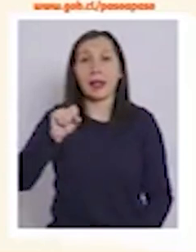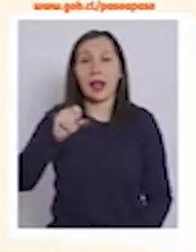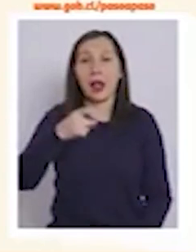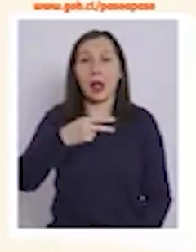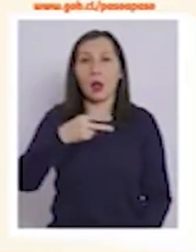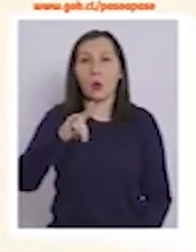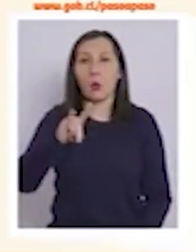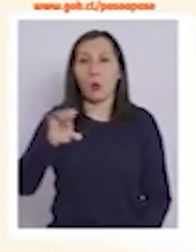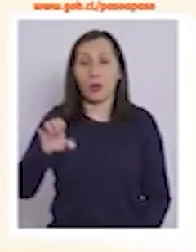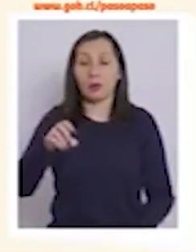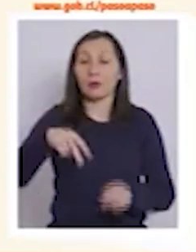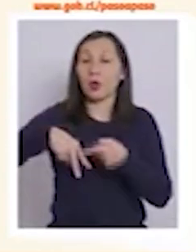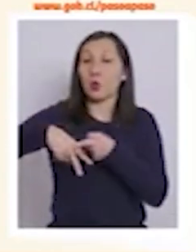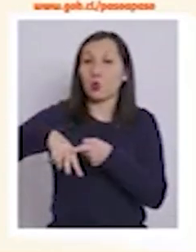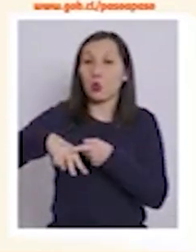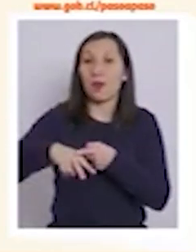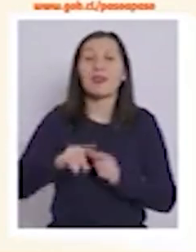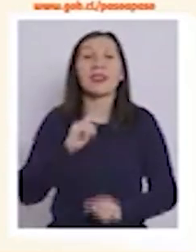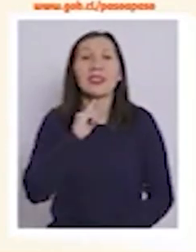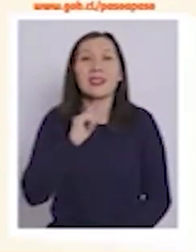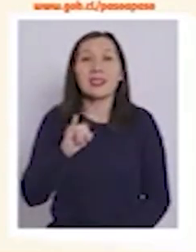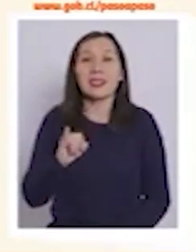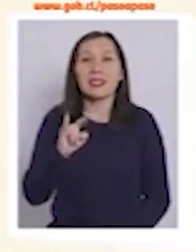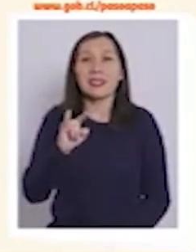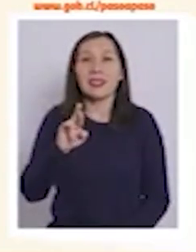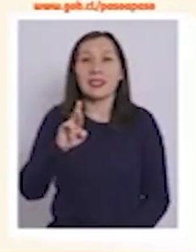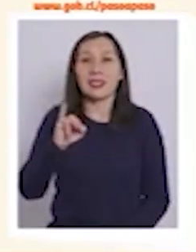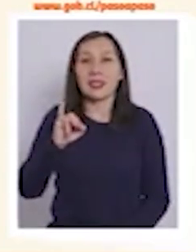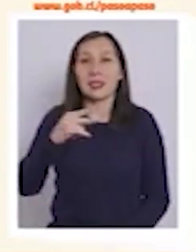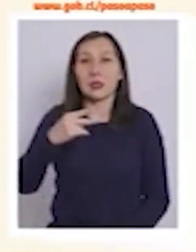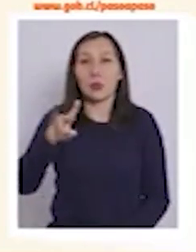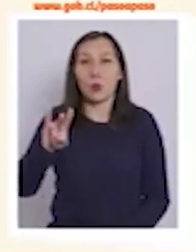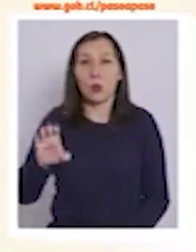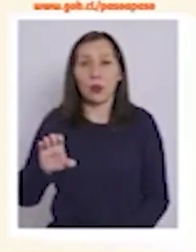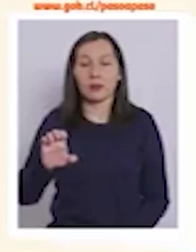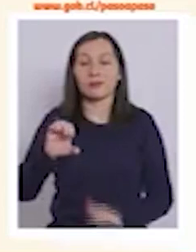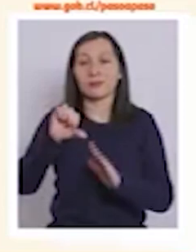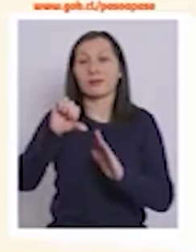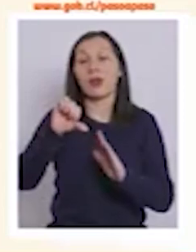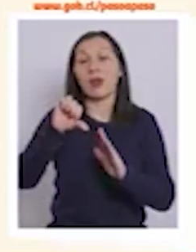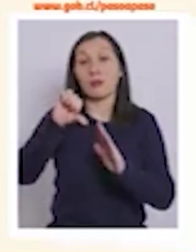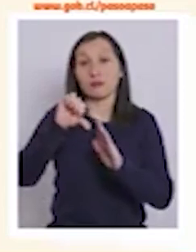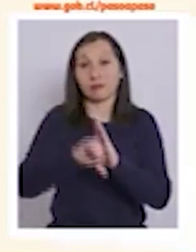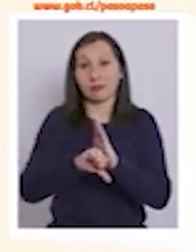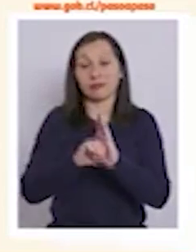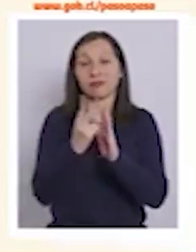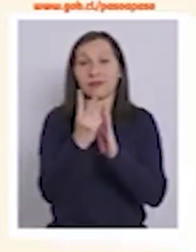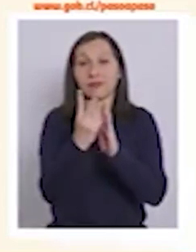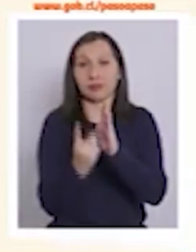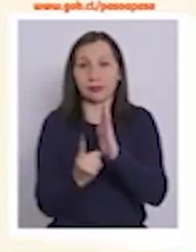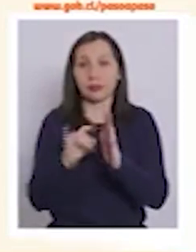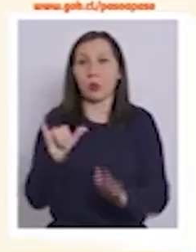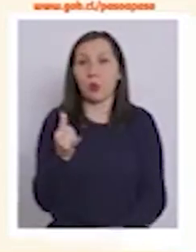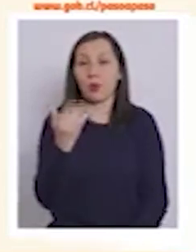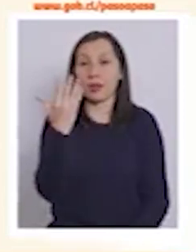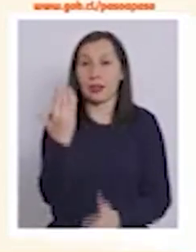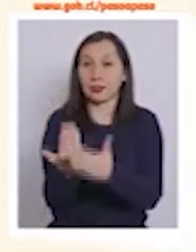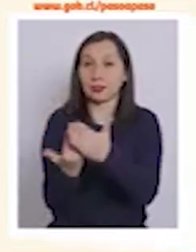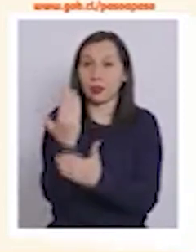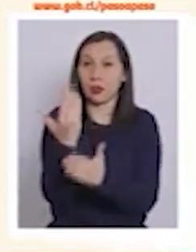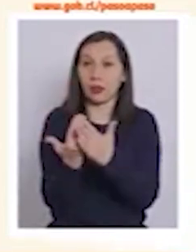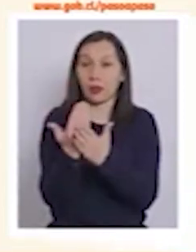En la región de Ñuble, Quirihue. Retroceden a cuarentena el día jueves a las 5 de la mañana.